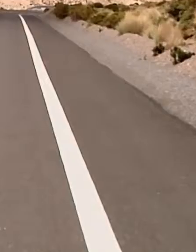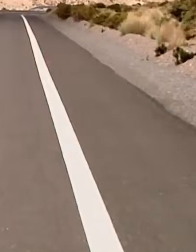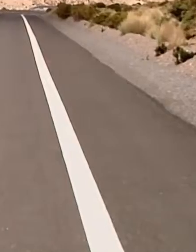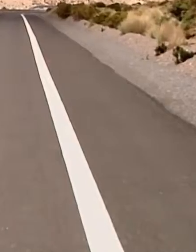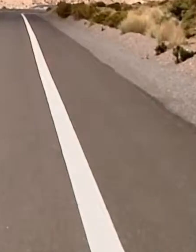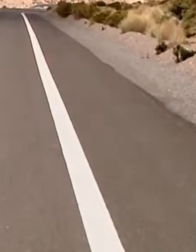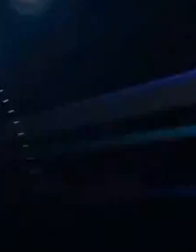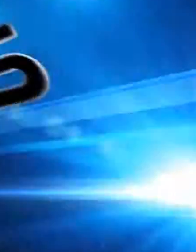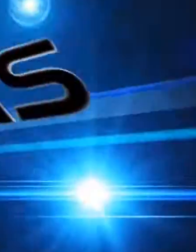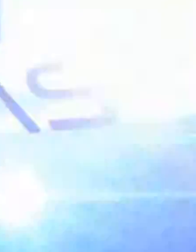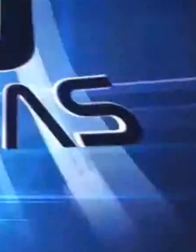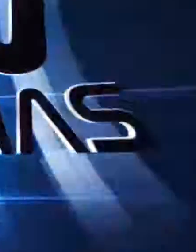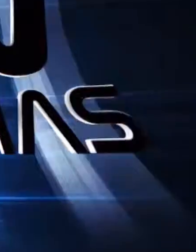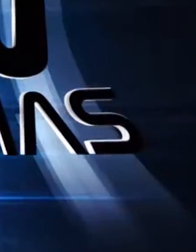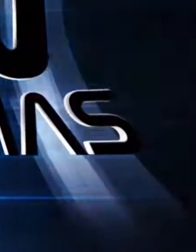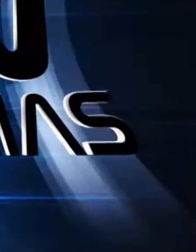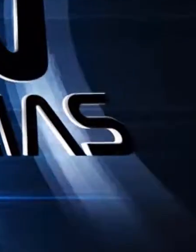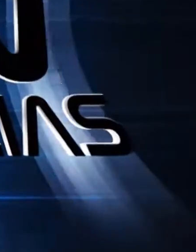Gracias.